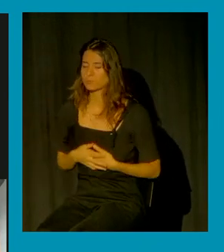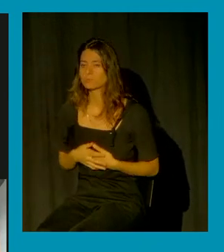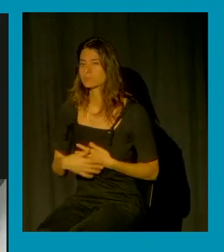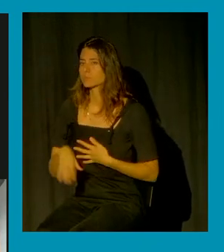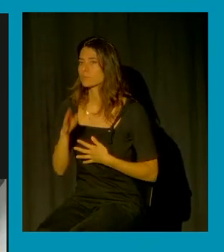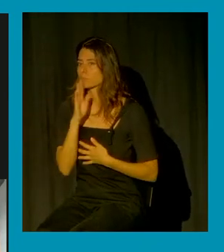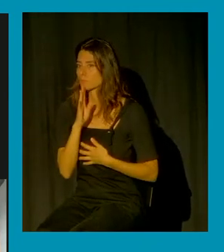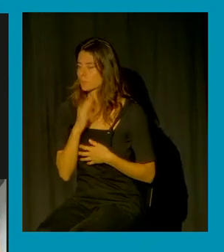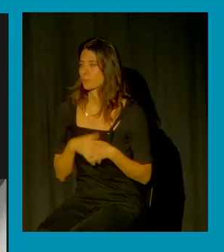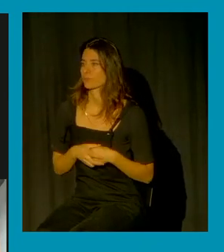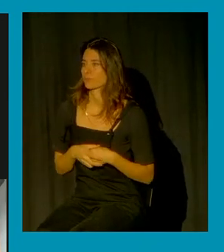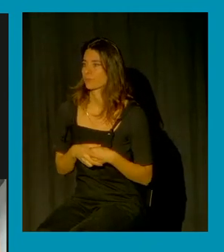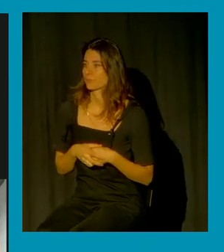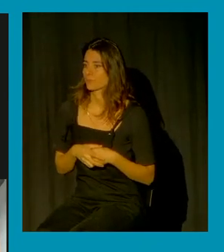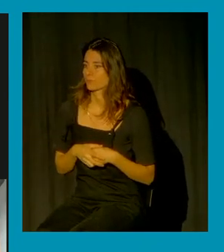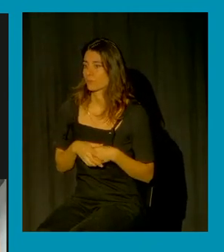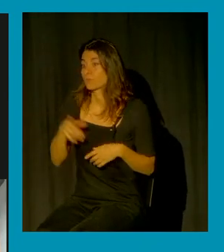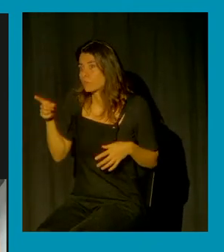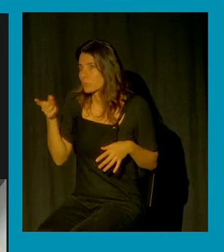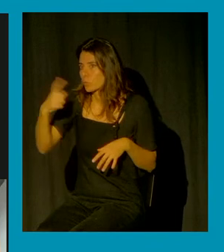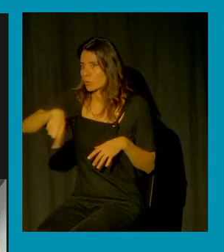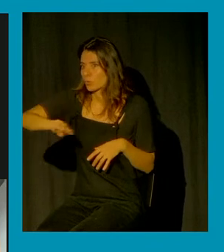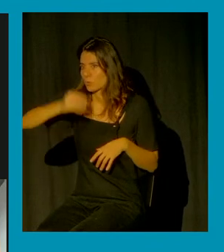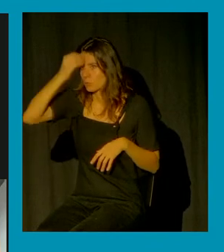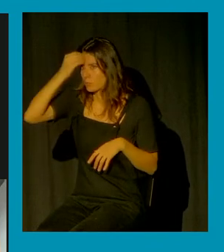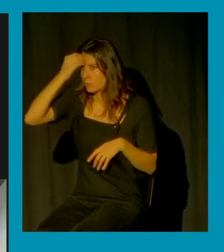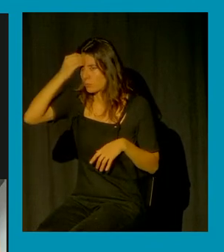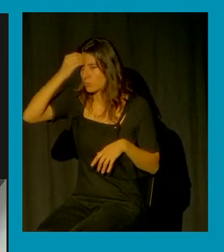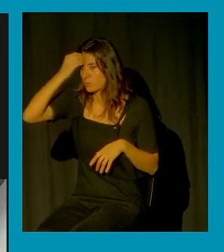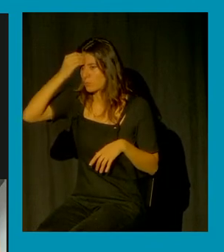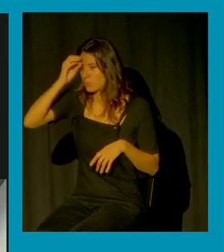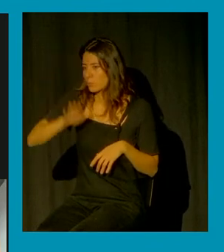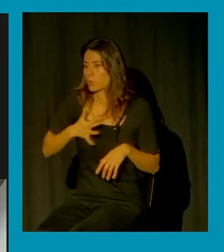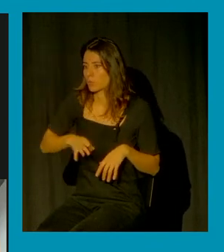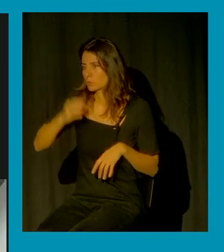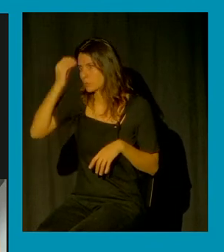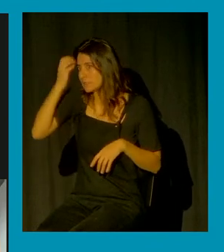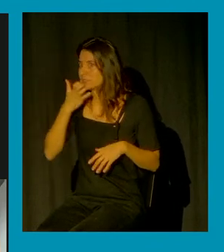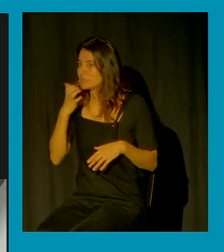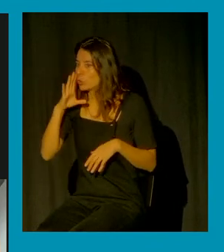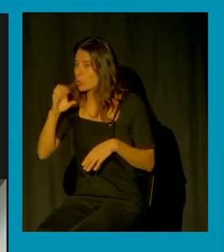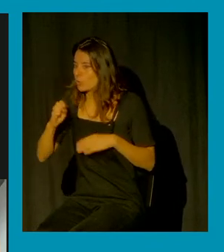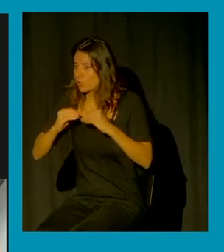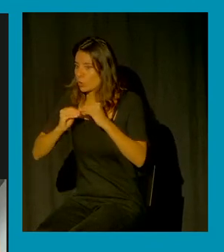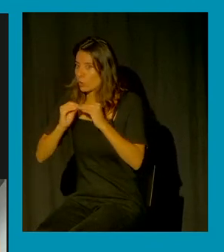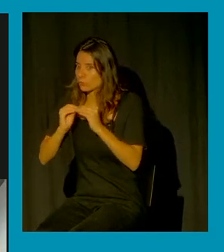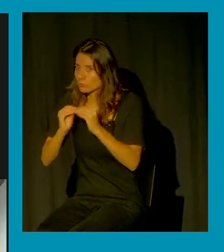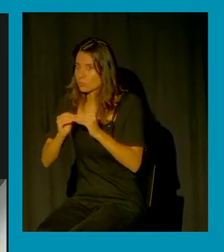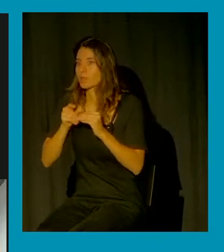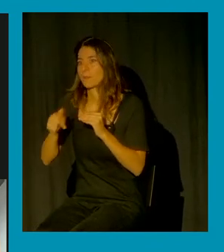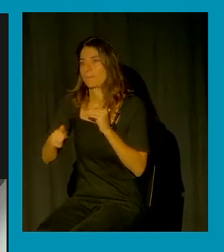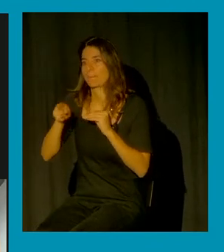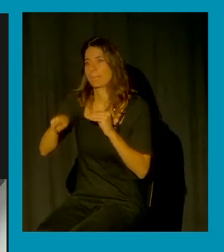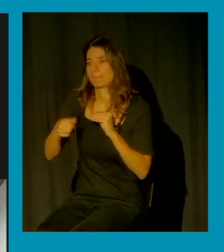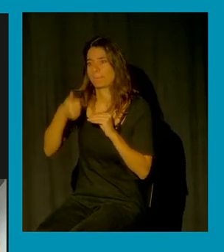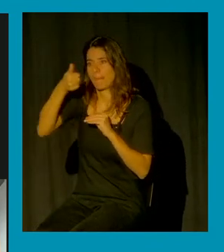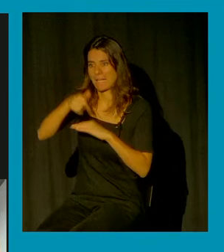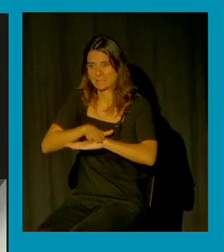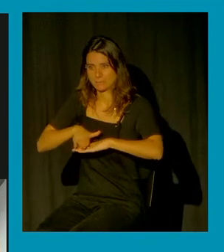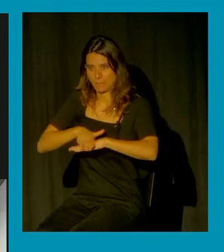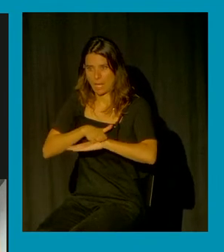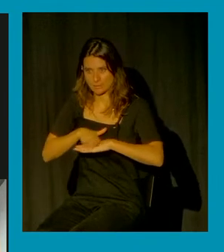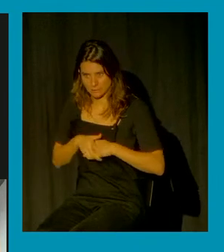podrías interpretar que tienen encima todavía como más base esta campaña que tiene que ver con el